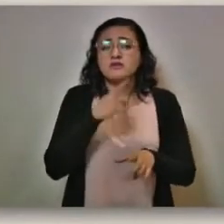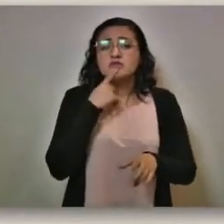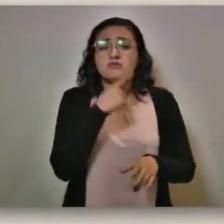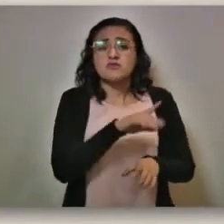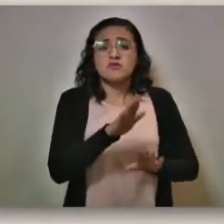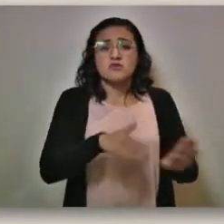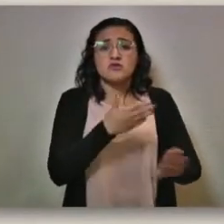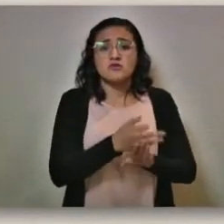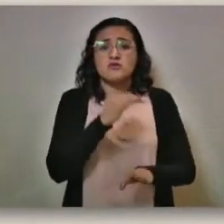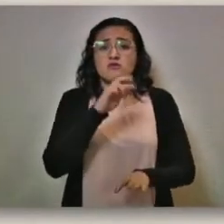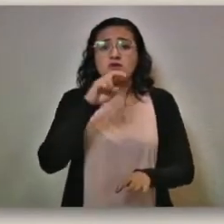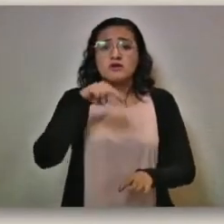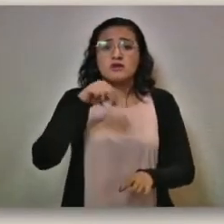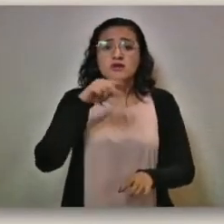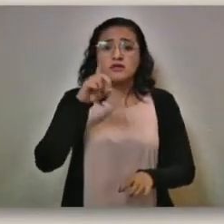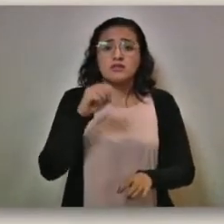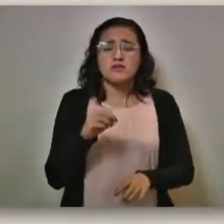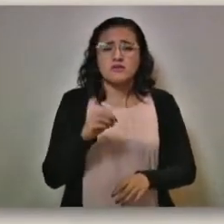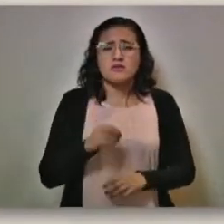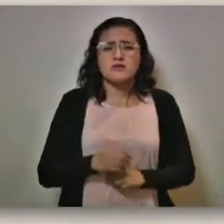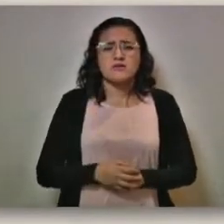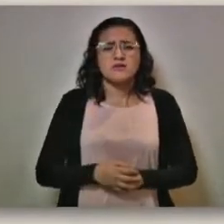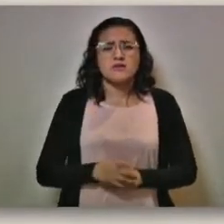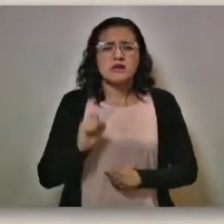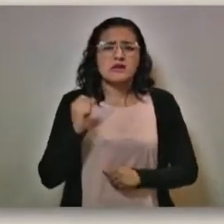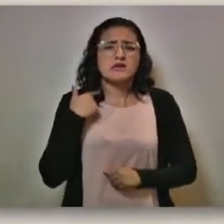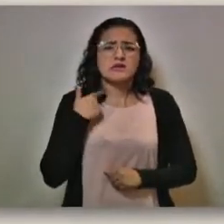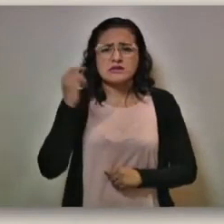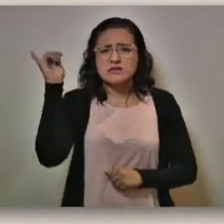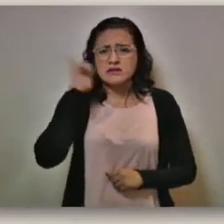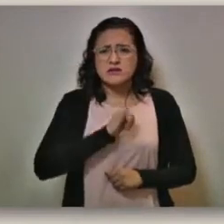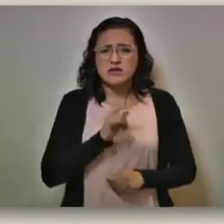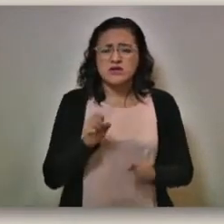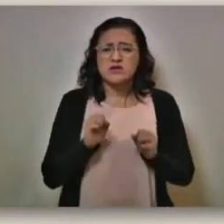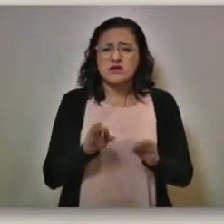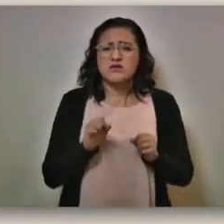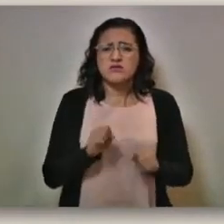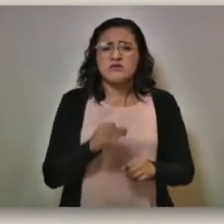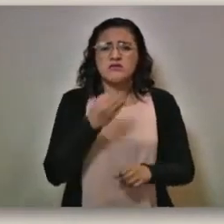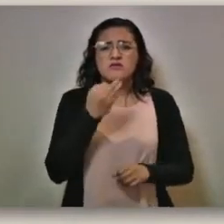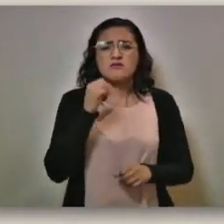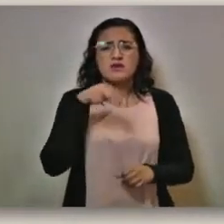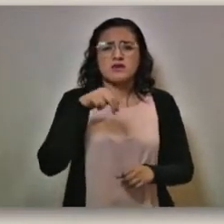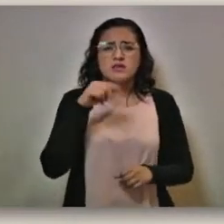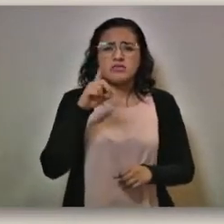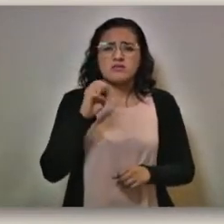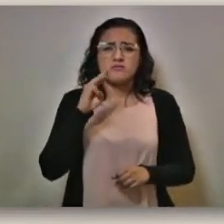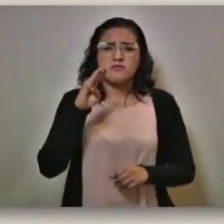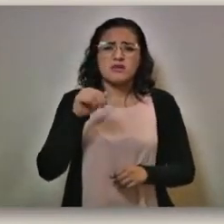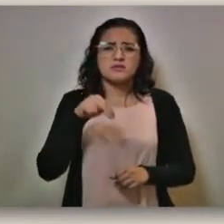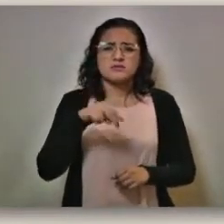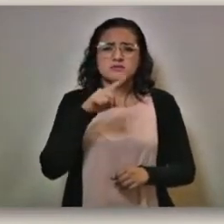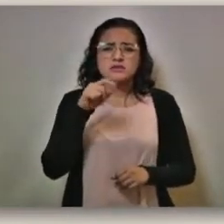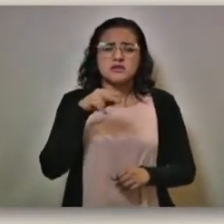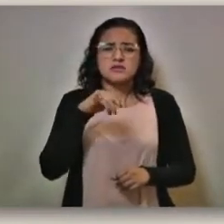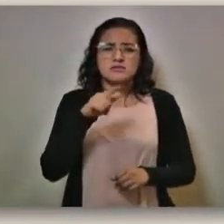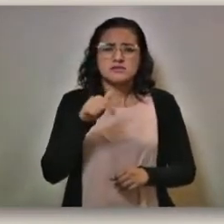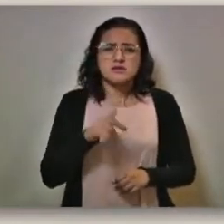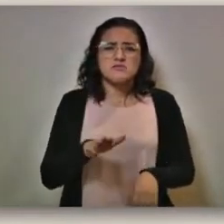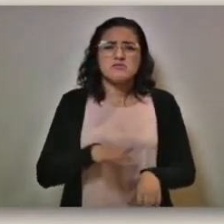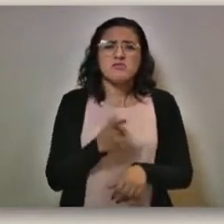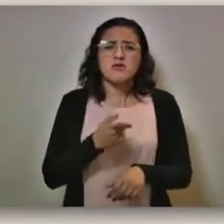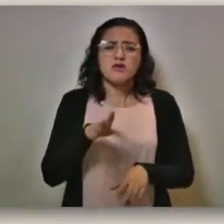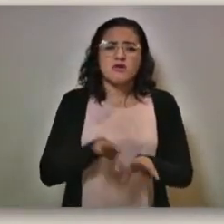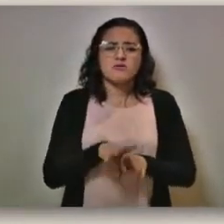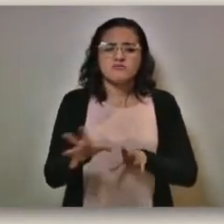contra Fernando Fernández Tanús, ex jefe de oficina de Fernando Manzanilla, cuando estuvo en la Secretaría General de Gobierno, por un